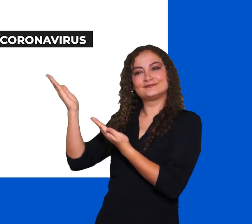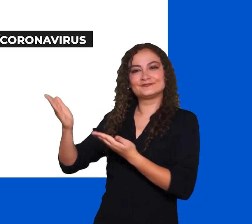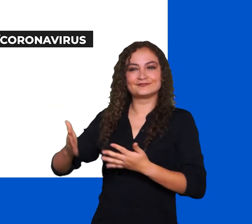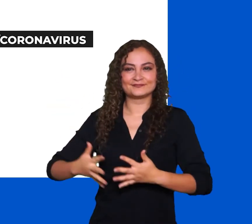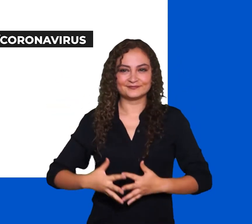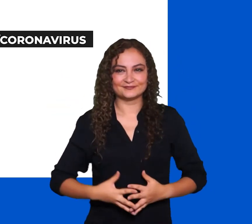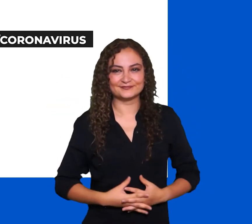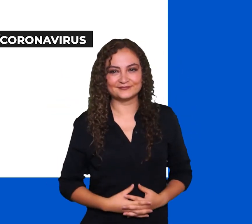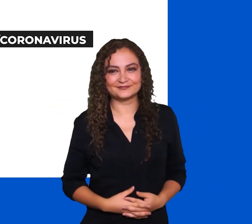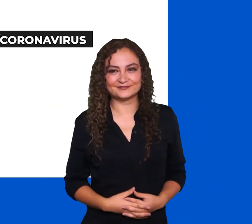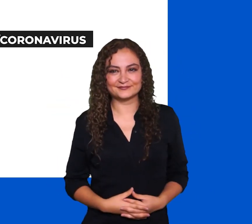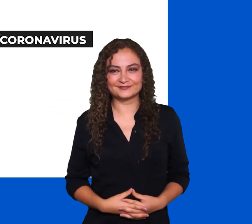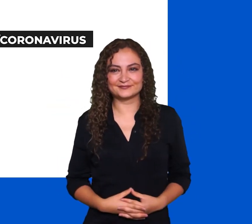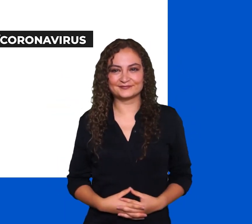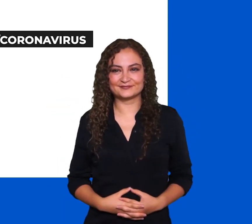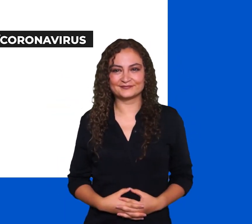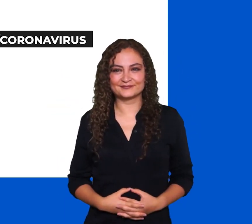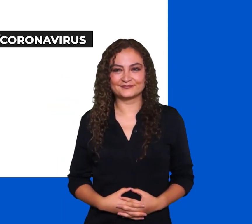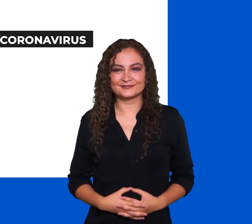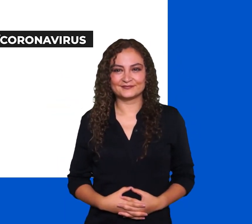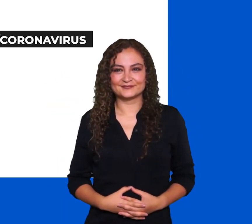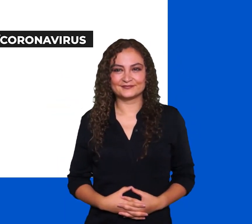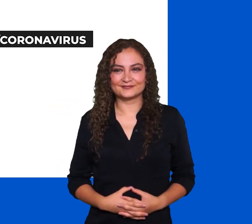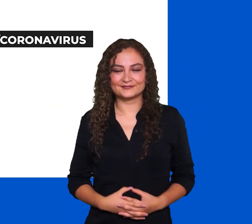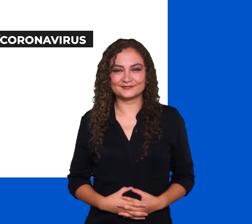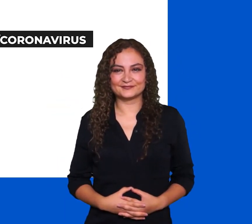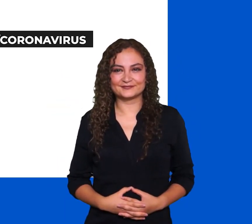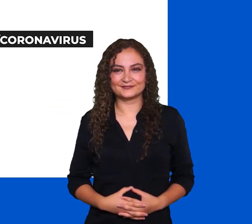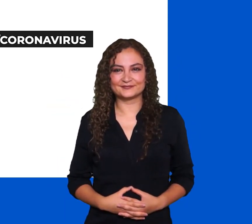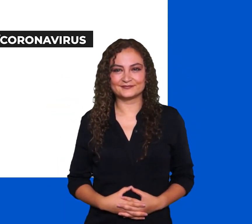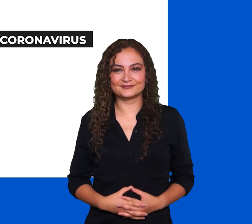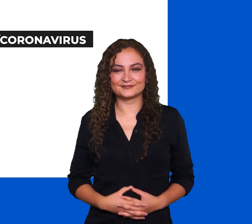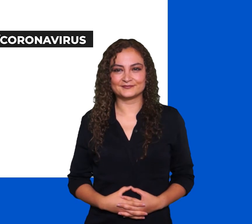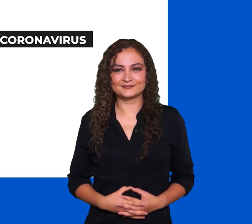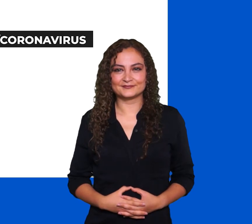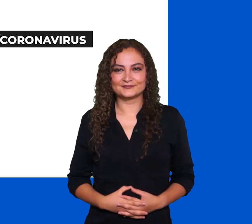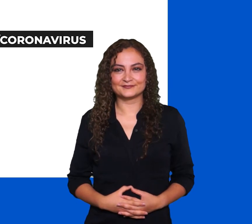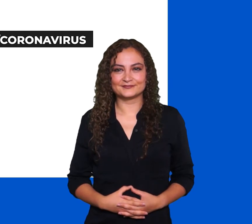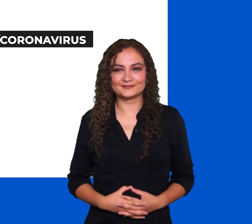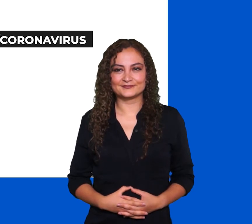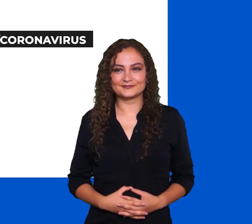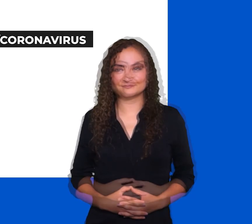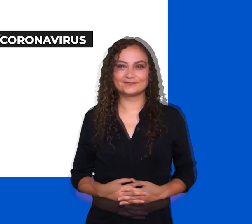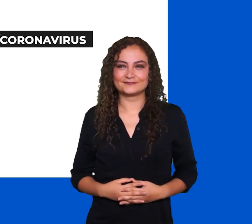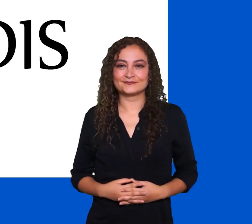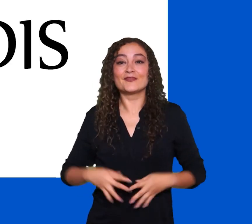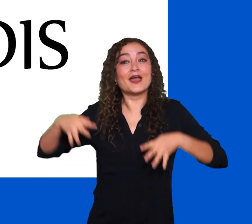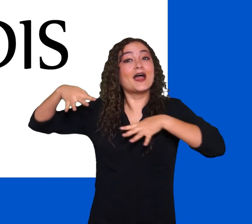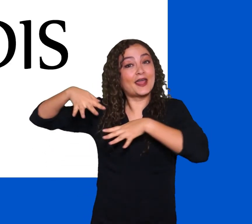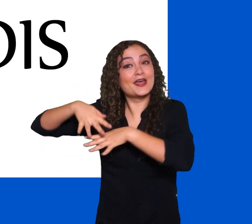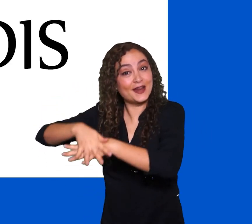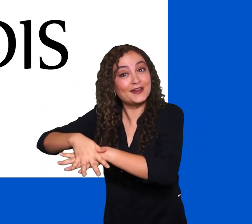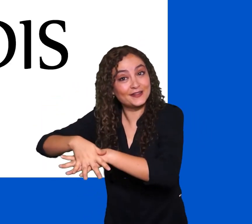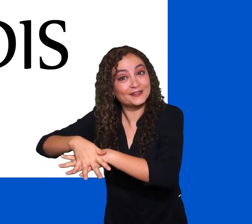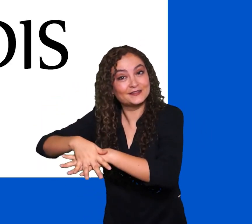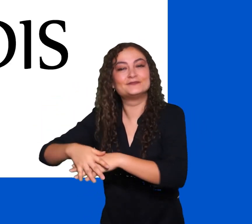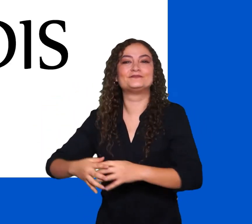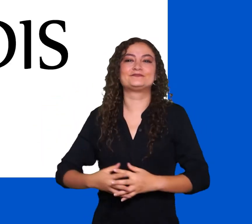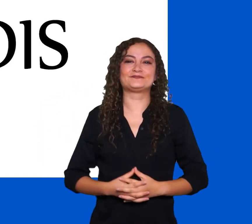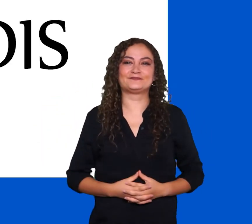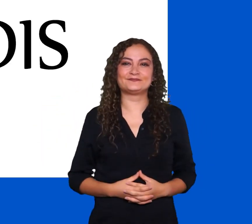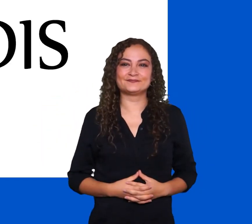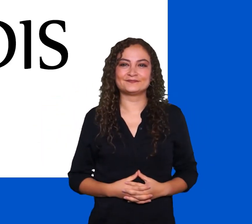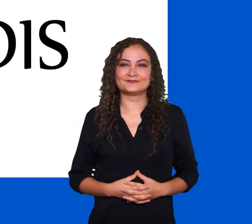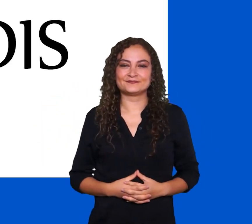.pao.org slash coronavirus. Riadis.